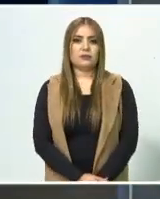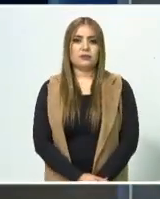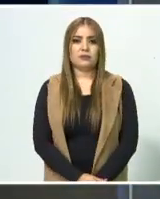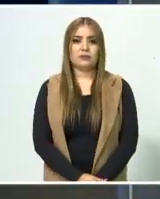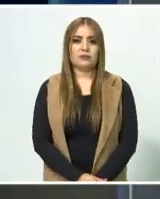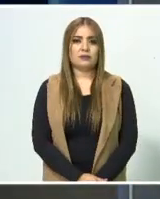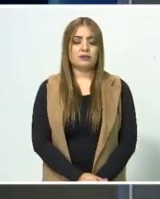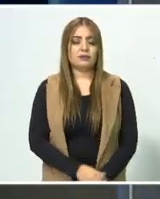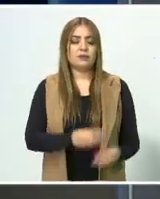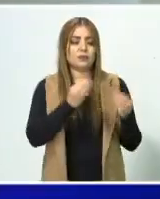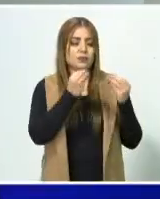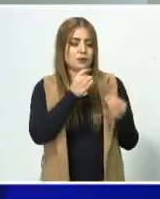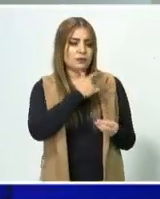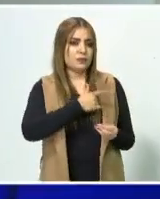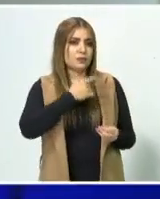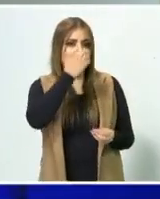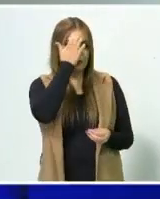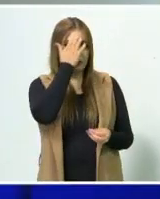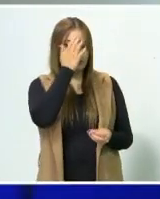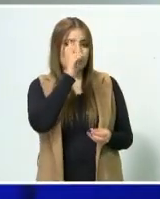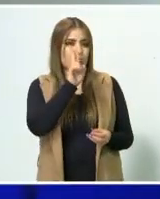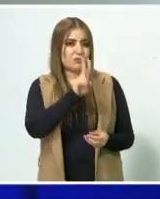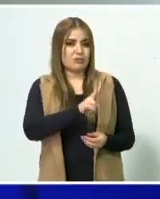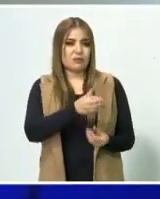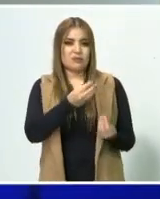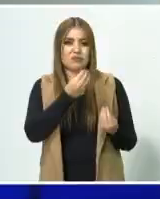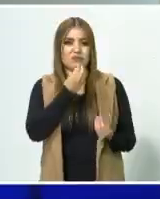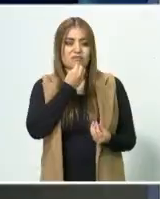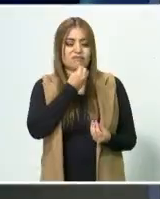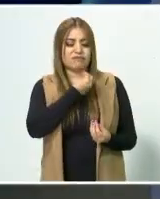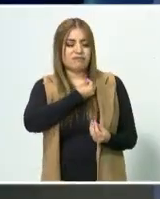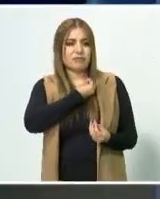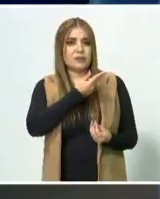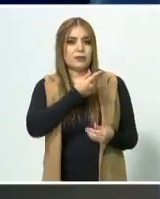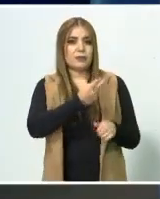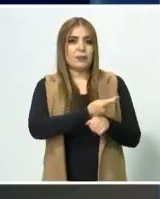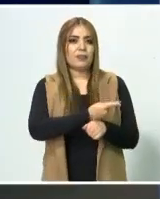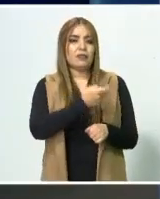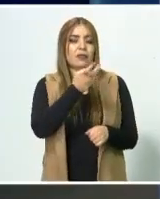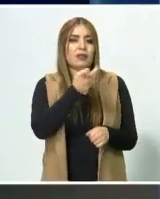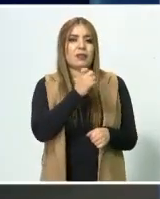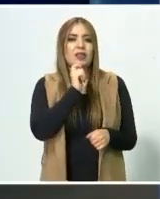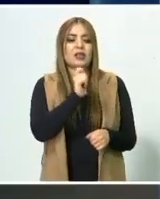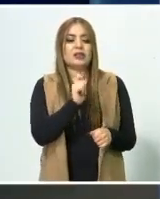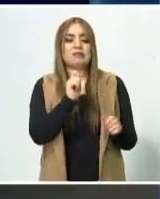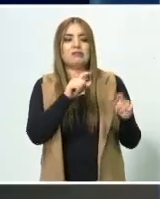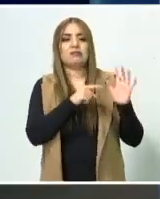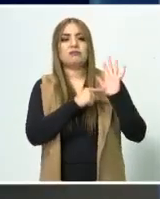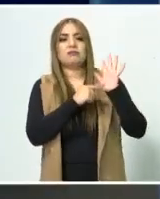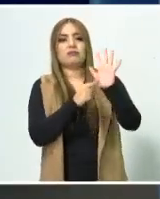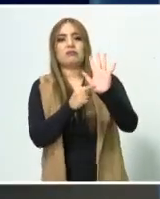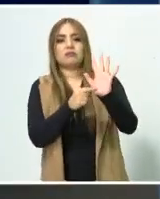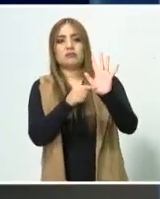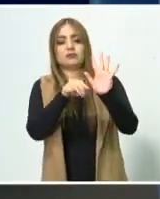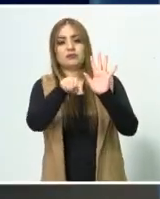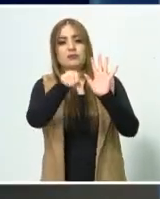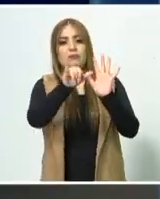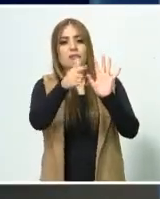Moisés, me da mucho gusto conocerte. Me da mucha pena lo que estás pasando. Y esta es, otra vez, la cara de la migración.